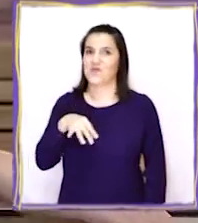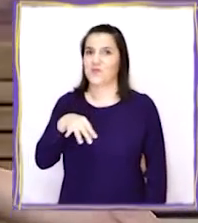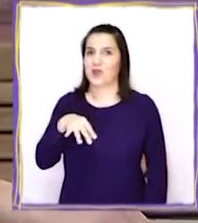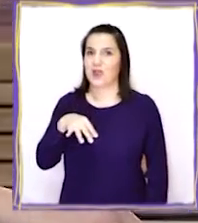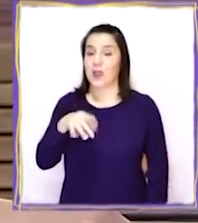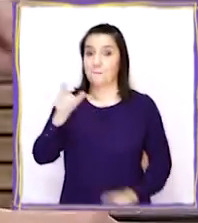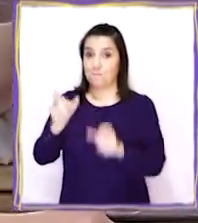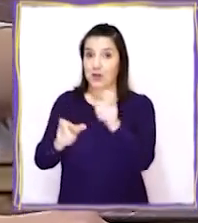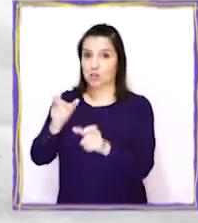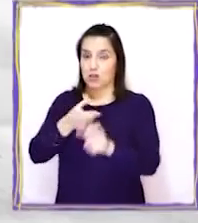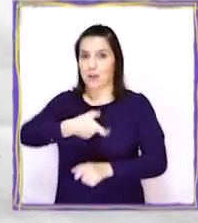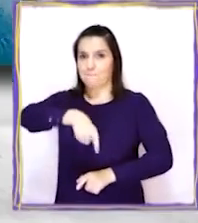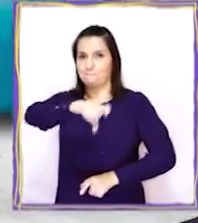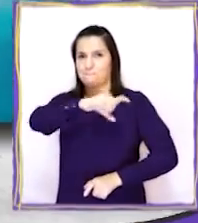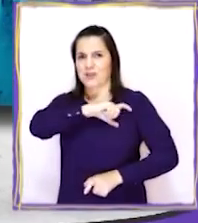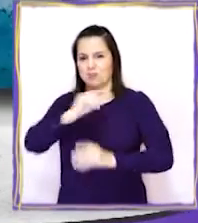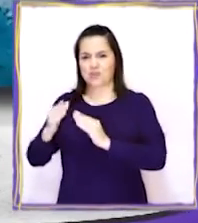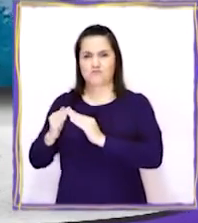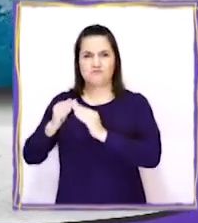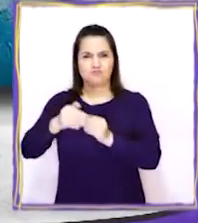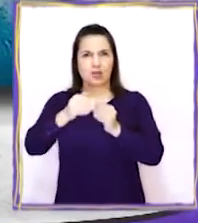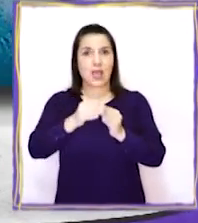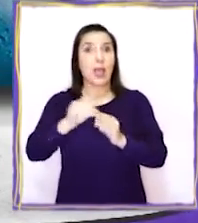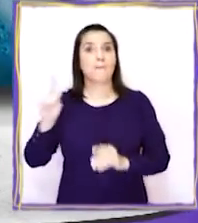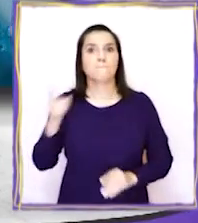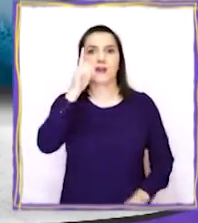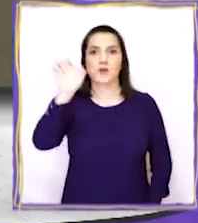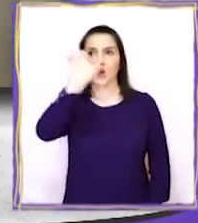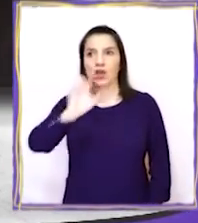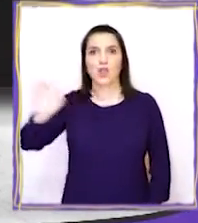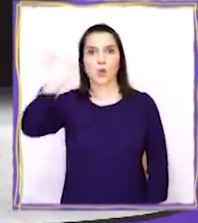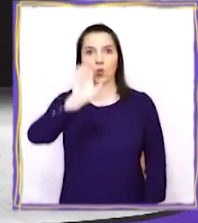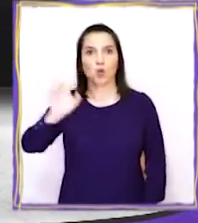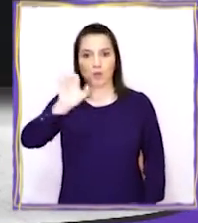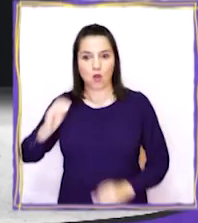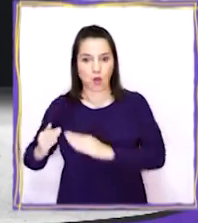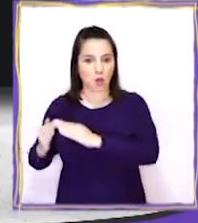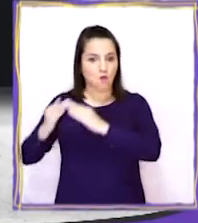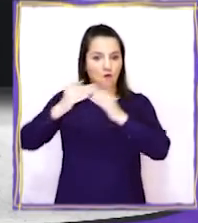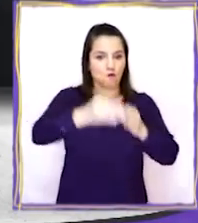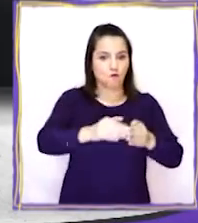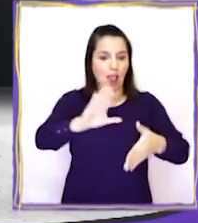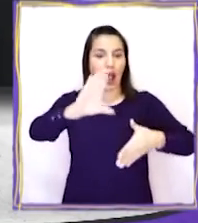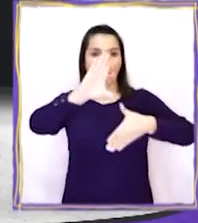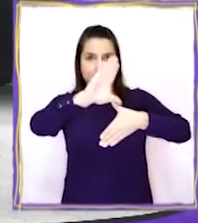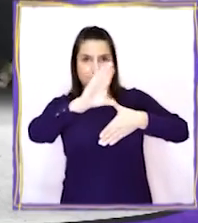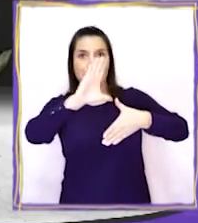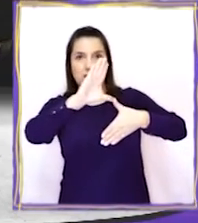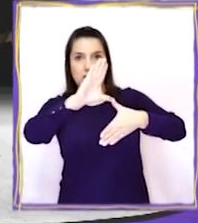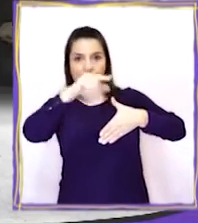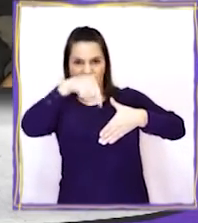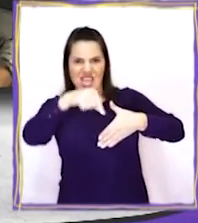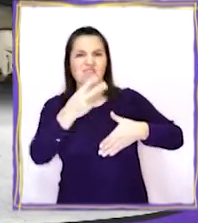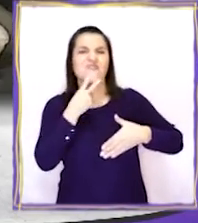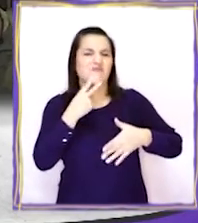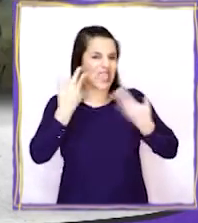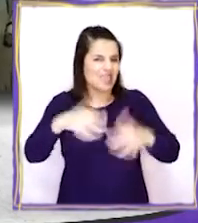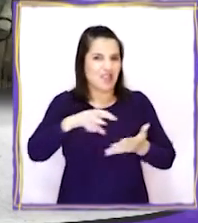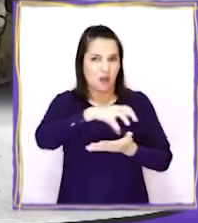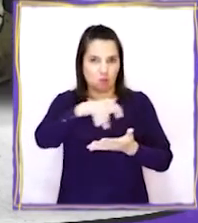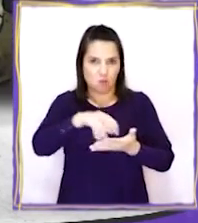Estos españoles fueron los primeros europeos en llegar a América, donde ya vivían algunos pueblos.